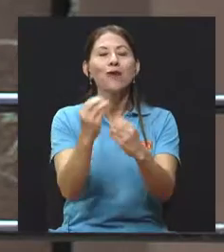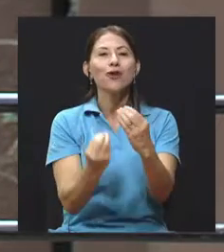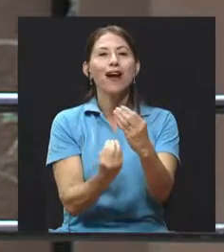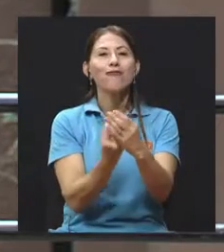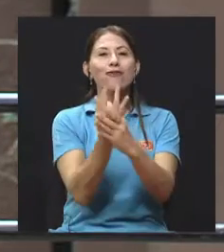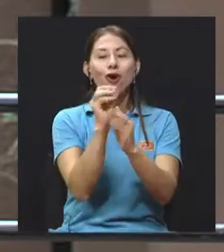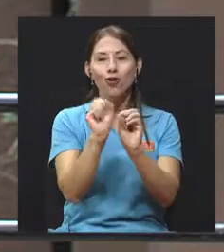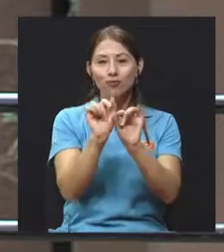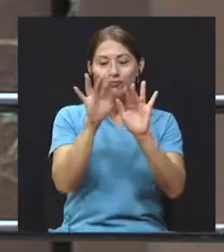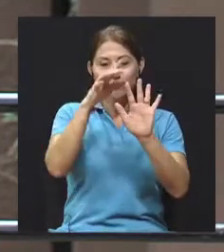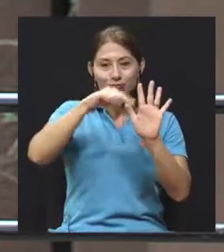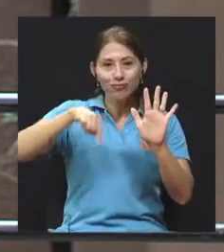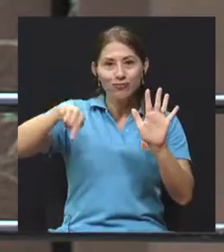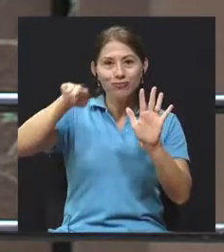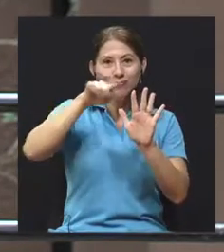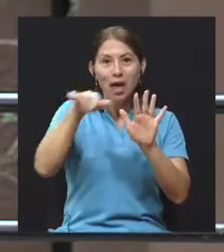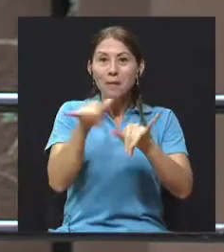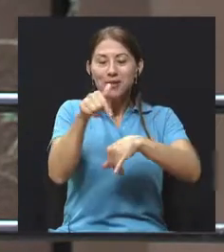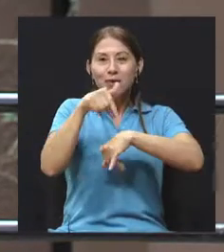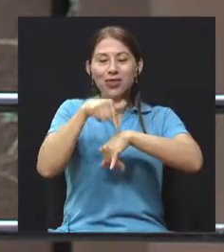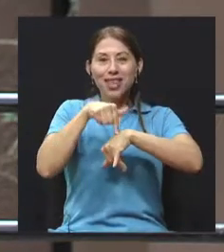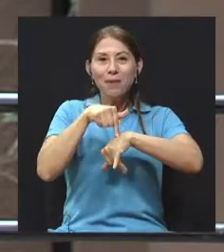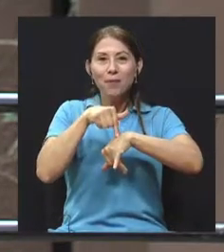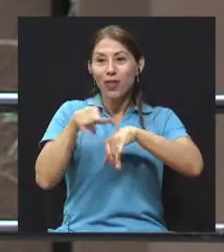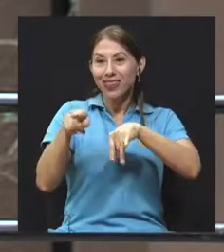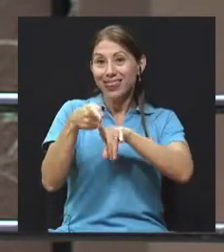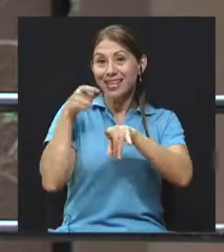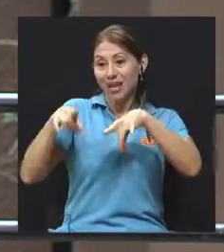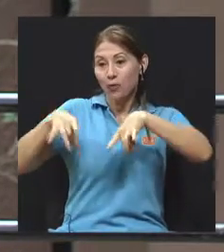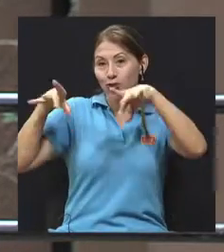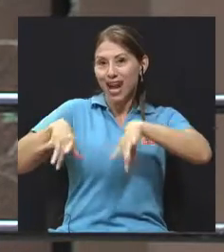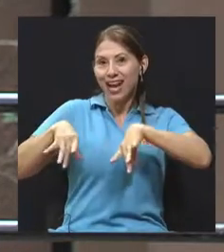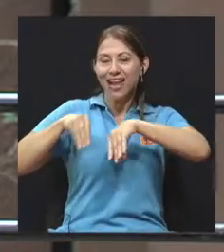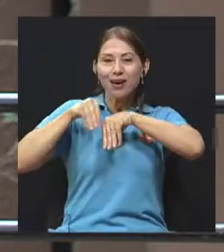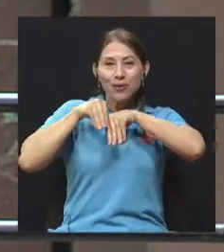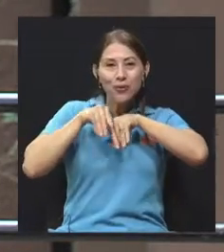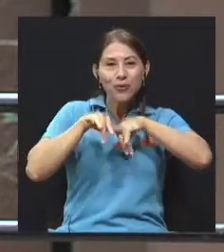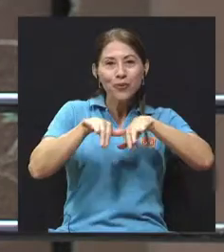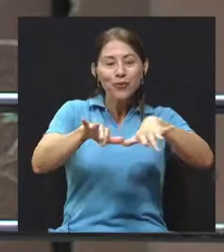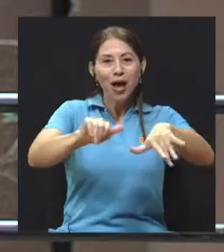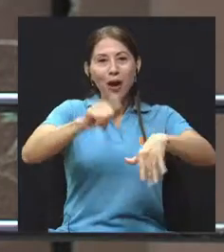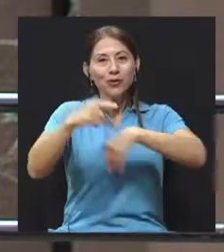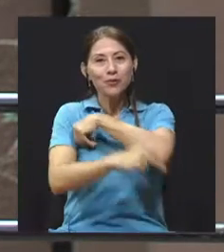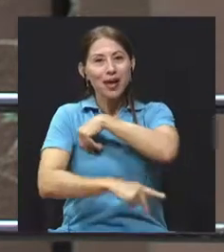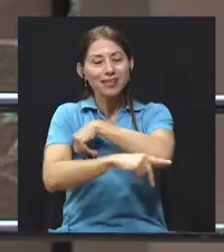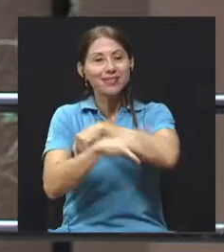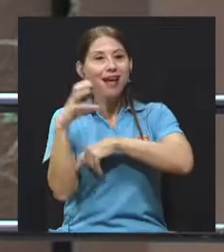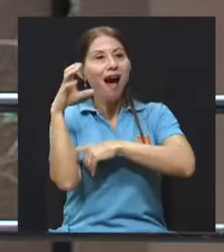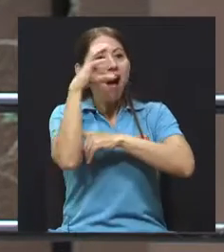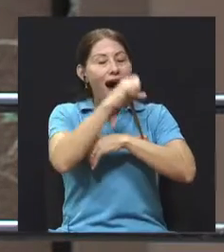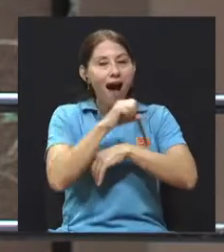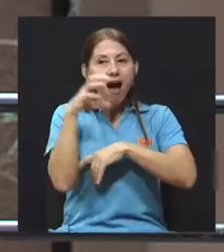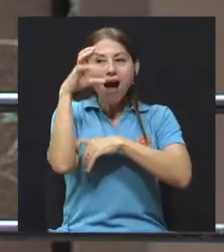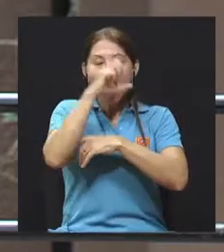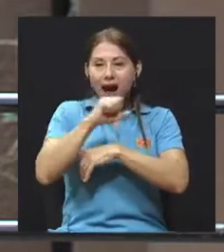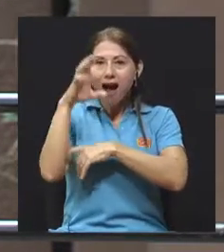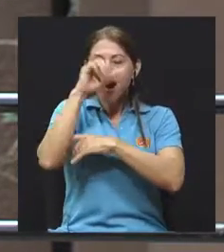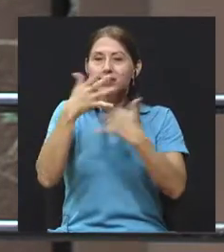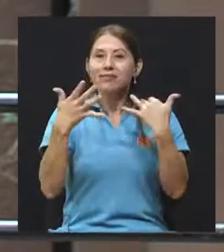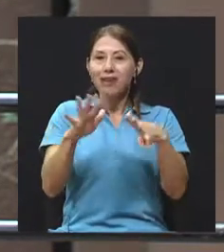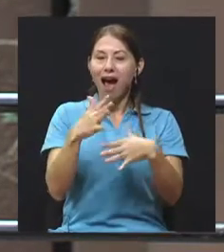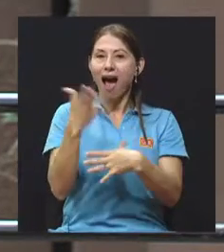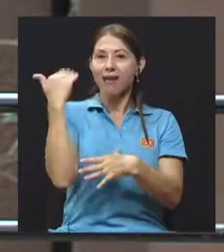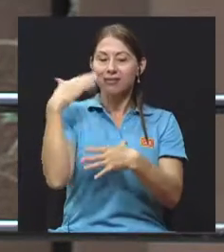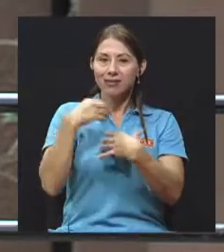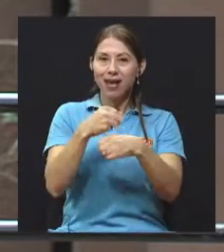lograron exportarlo de Australia hacia el resto del mundo y descubrieron que también en otras partes del mundo estaban haciendo estas prácticas, ya existían.